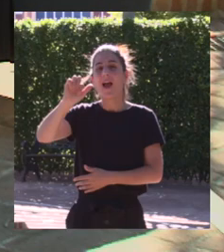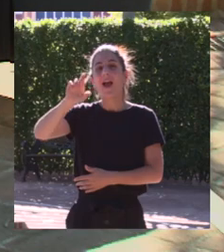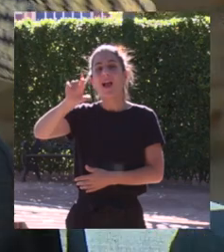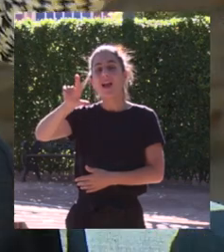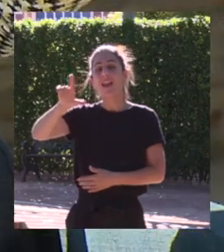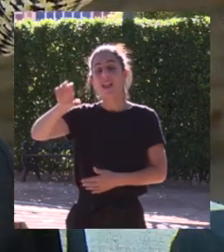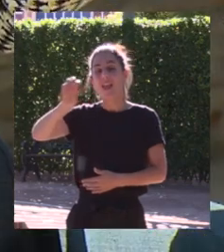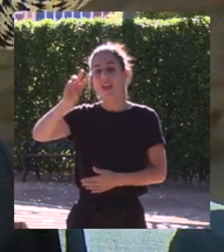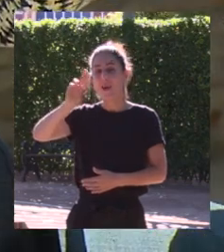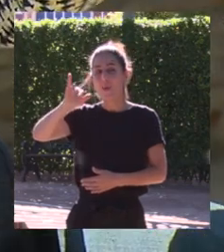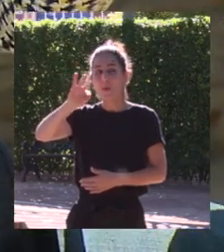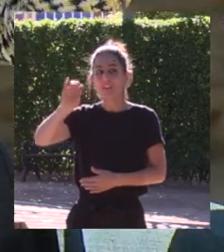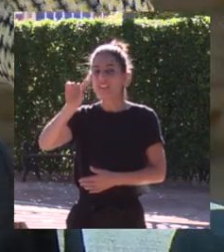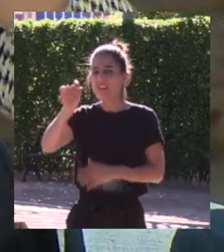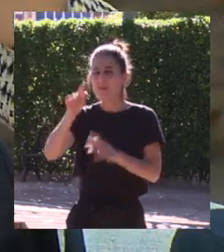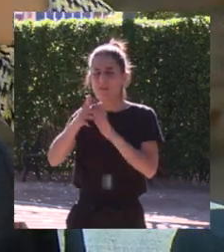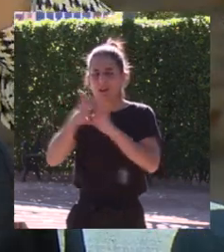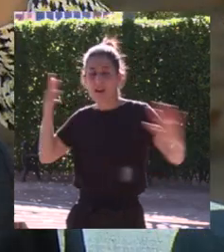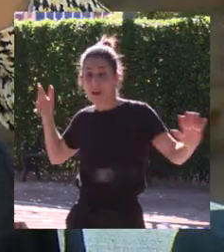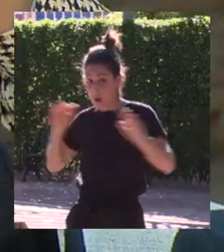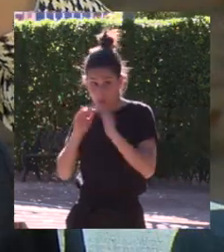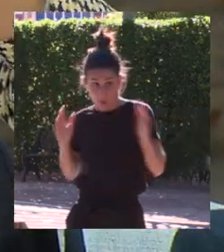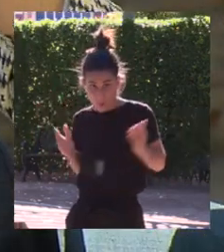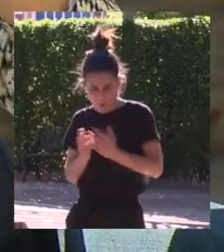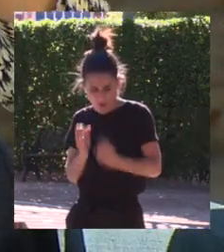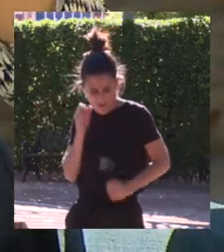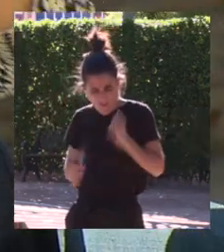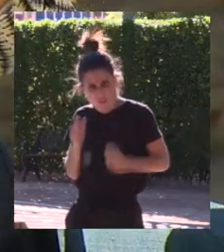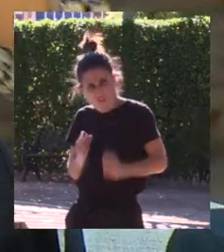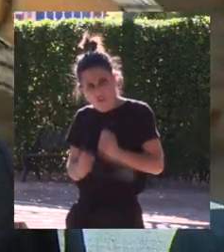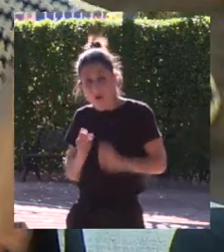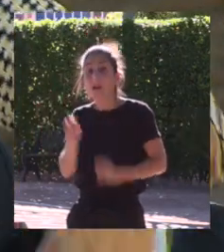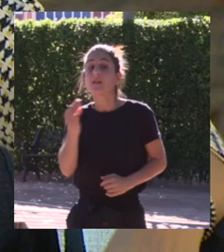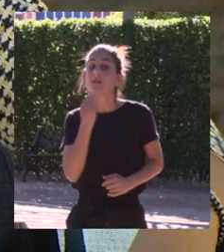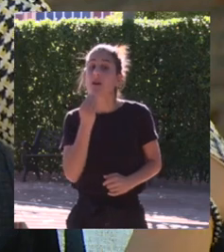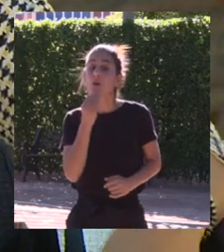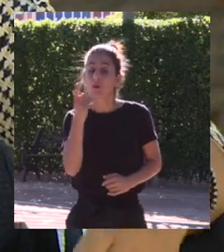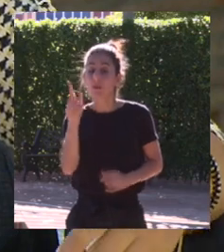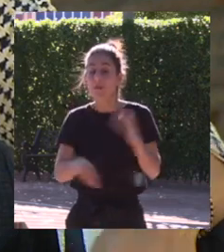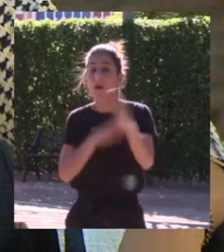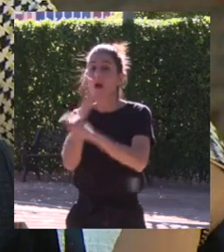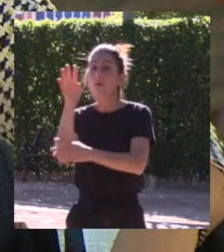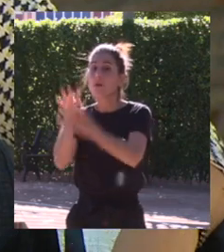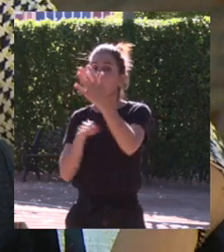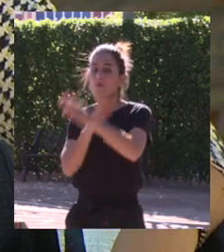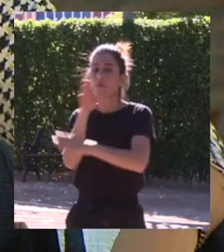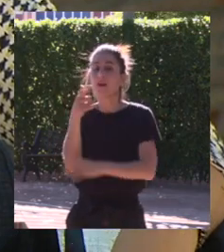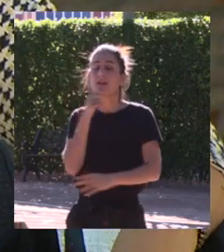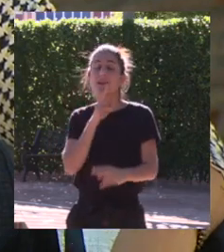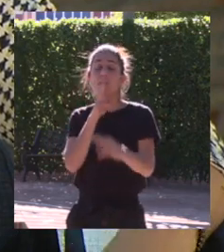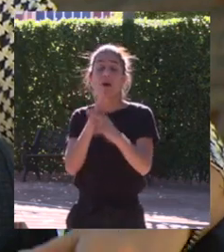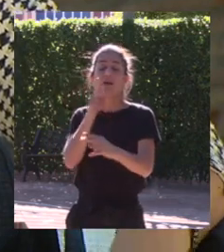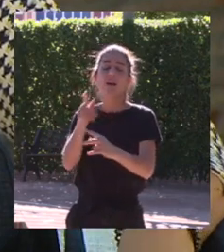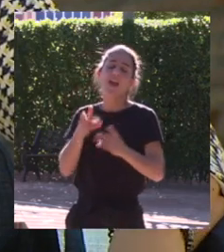y era el más rápido del mundo en ese momento entre allí Seúl incluso fue a Barcelona y le llamaban el hijo del viento